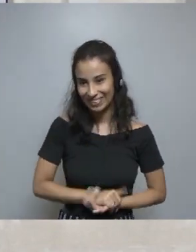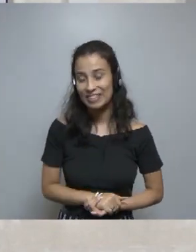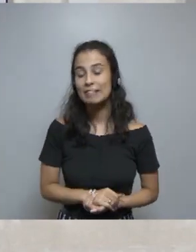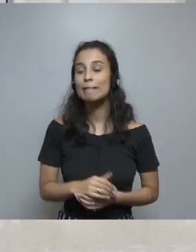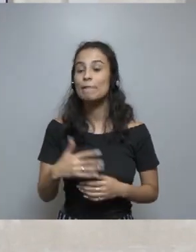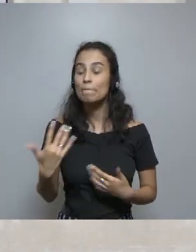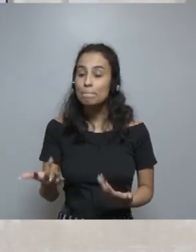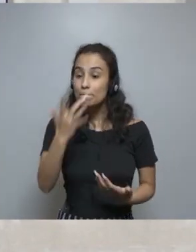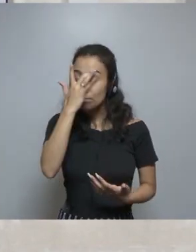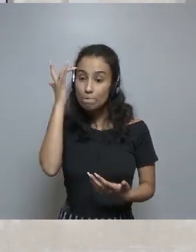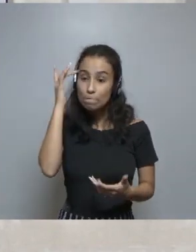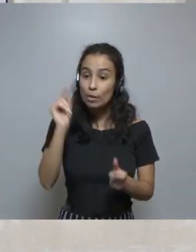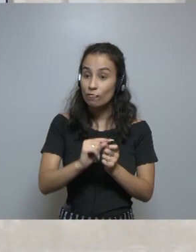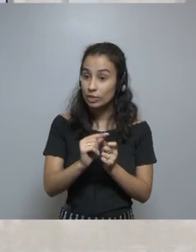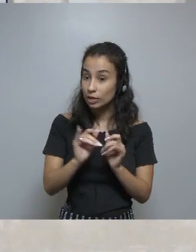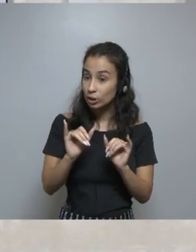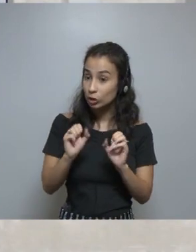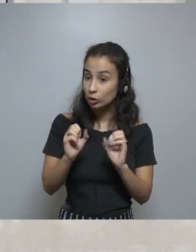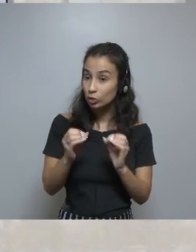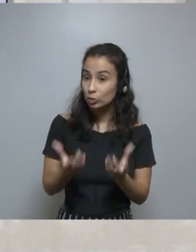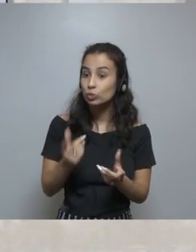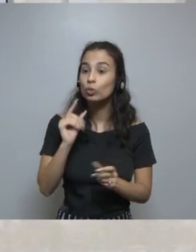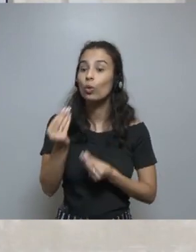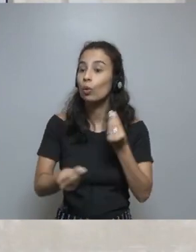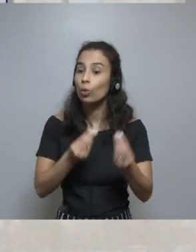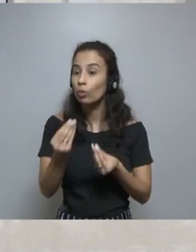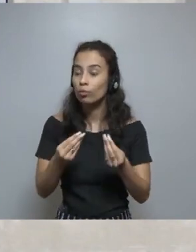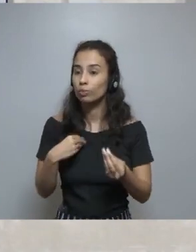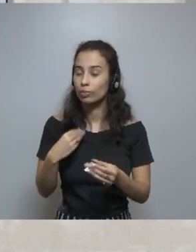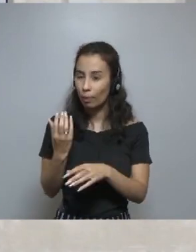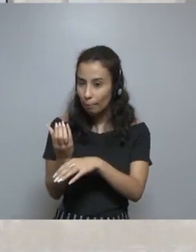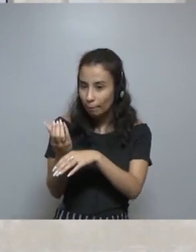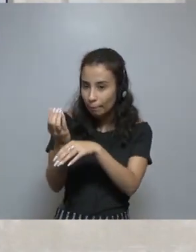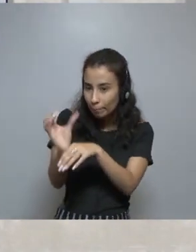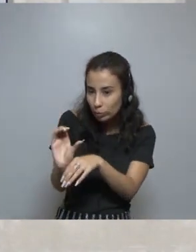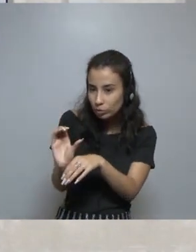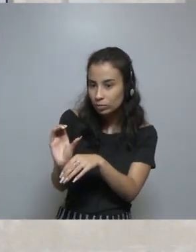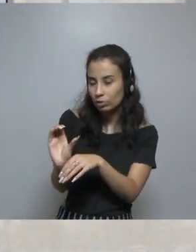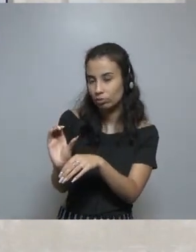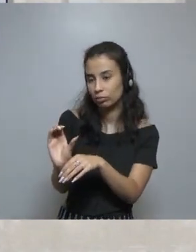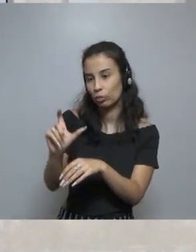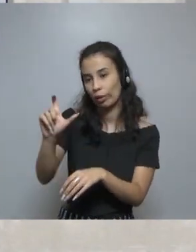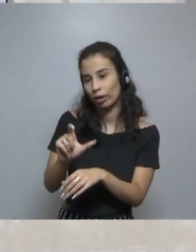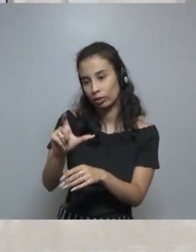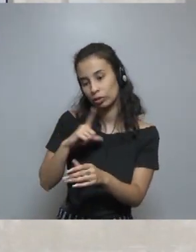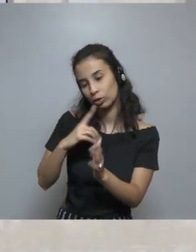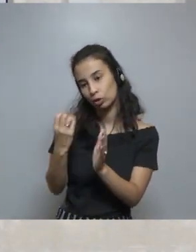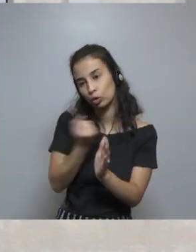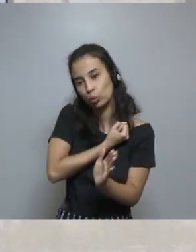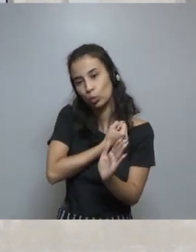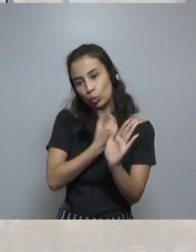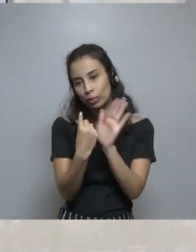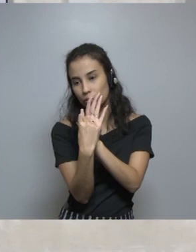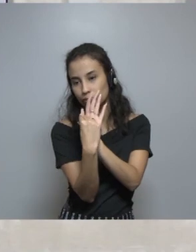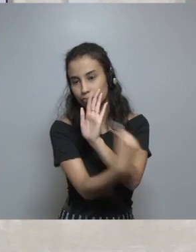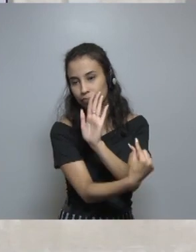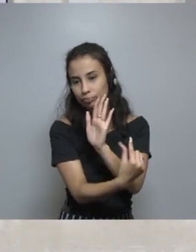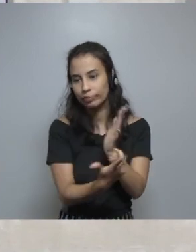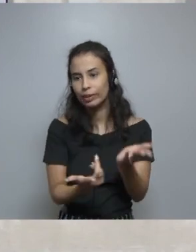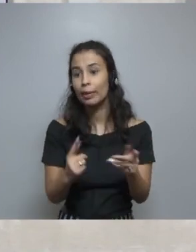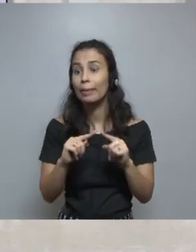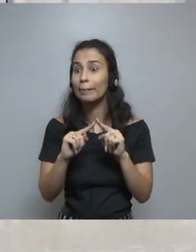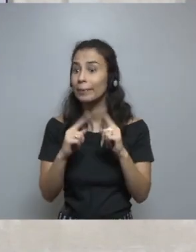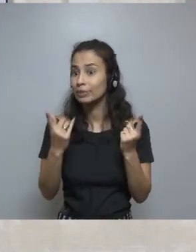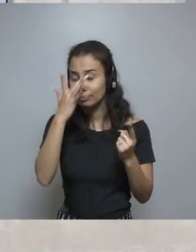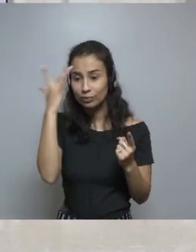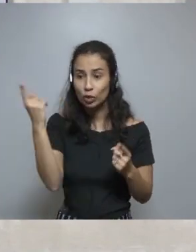de casamiento y las personas ahora a veces utilizaban su tarjeta de